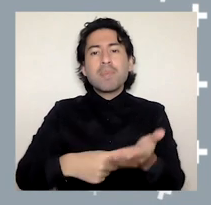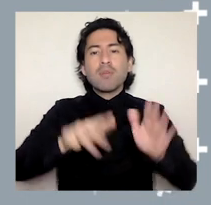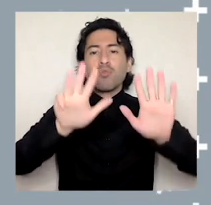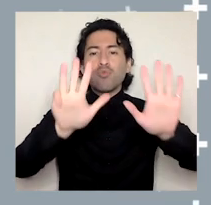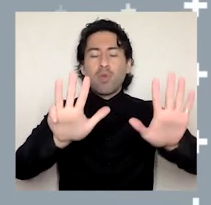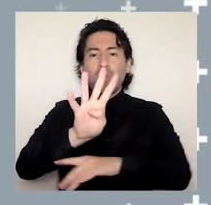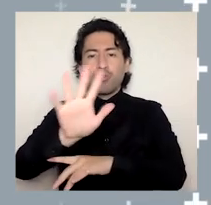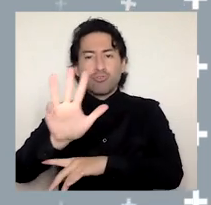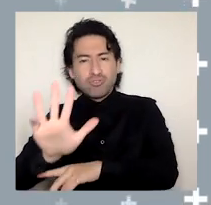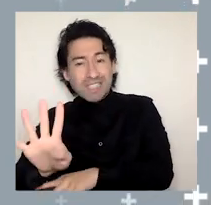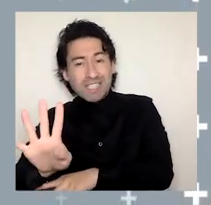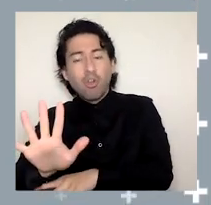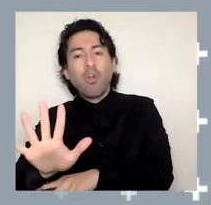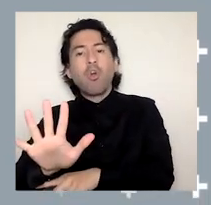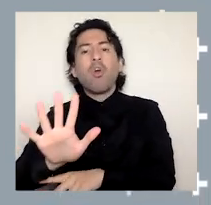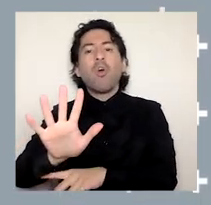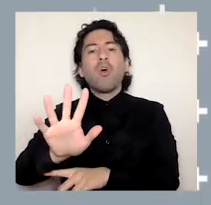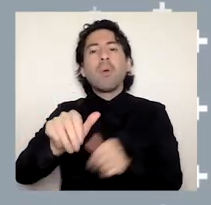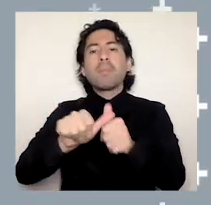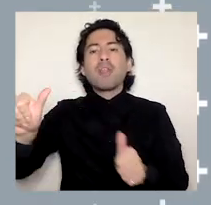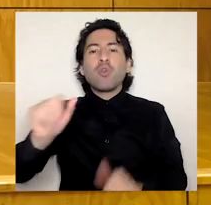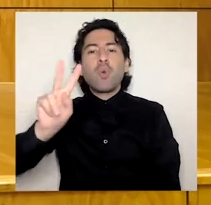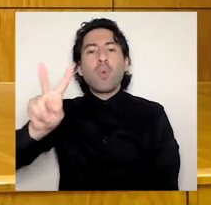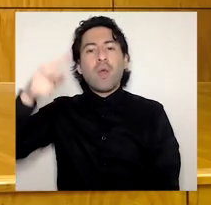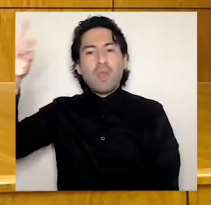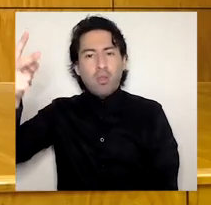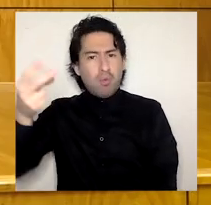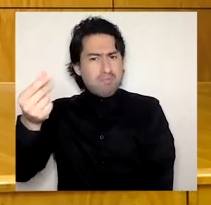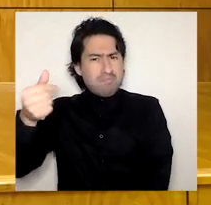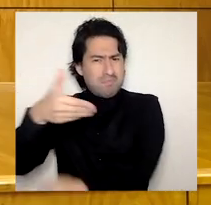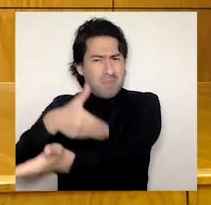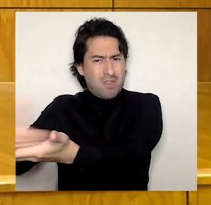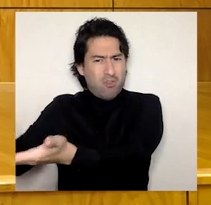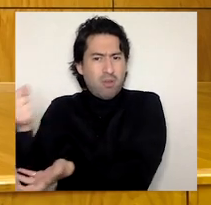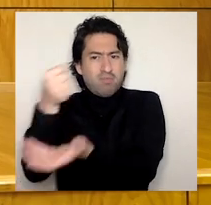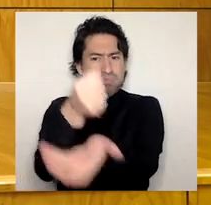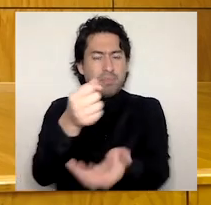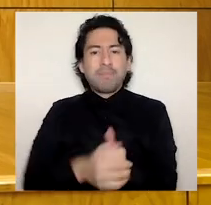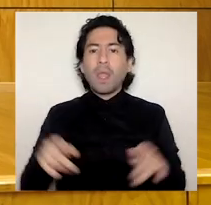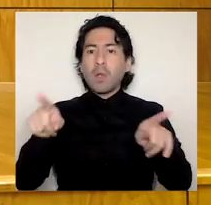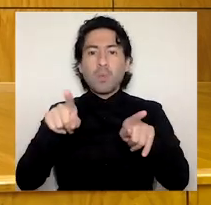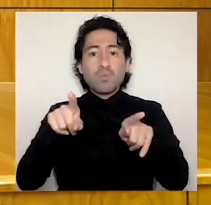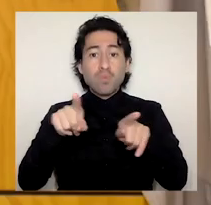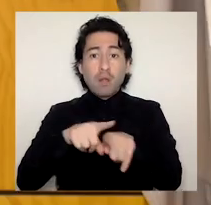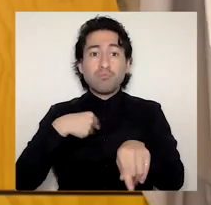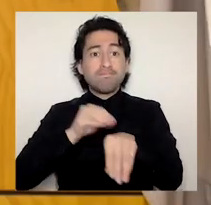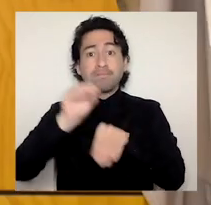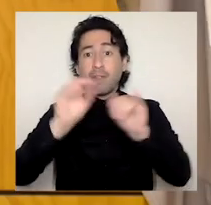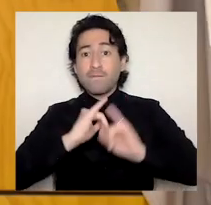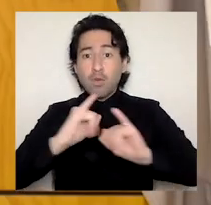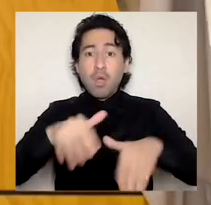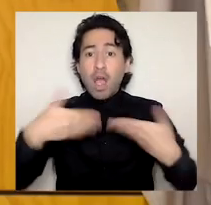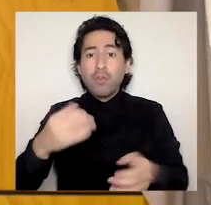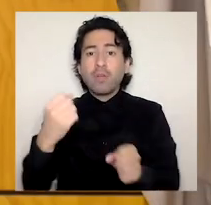de 2.278 millones de pesos. Del mismo modo, informo que en ejecución desde